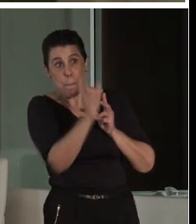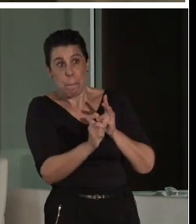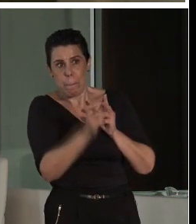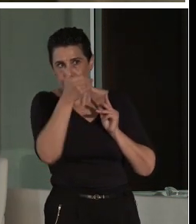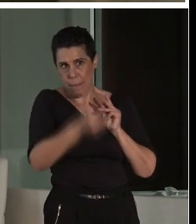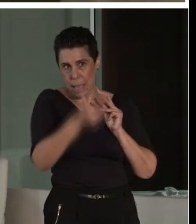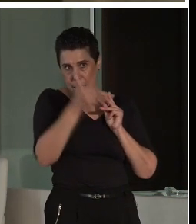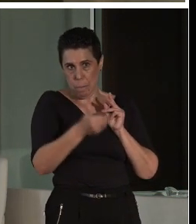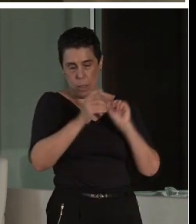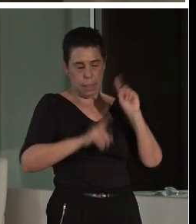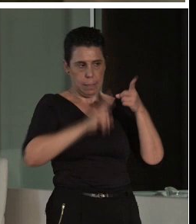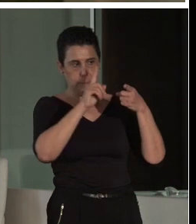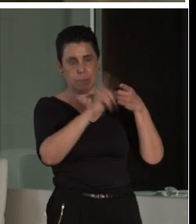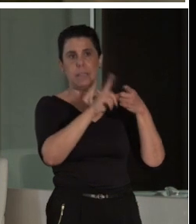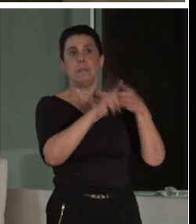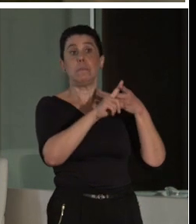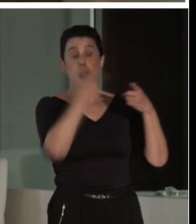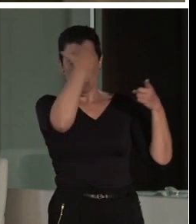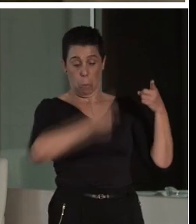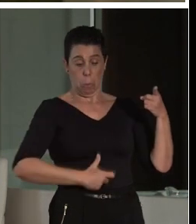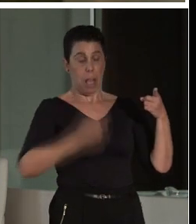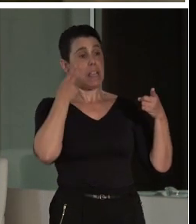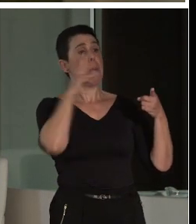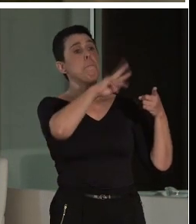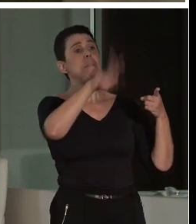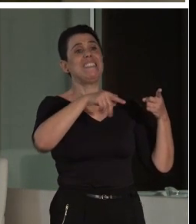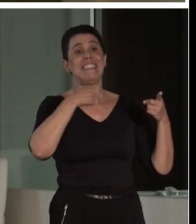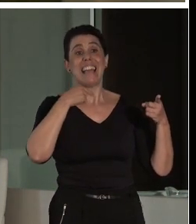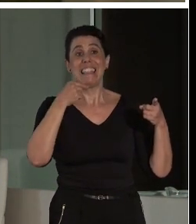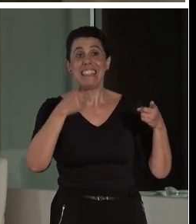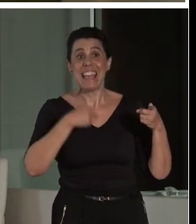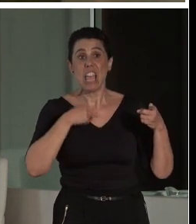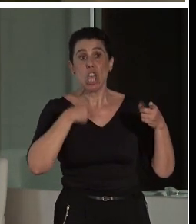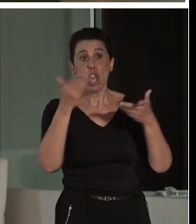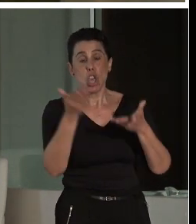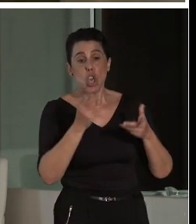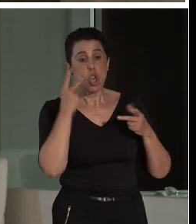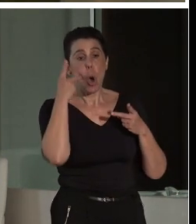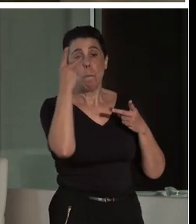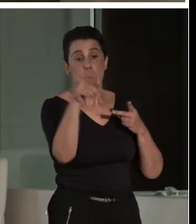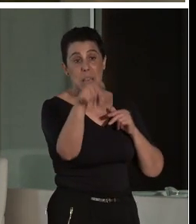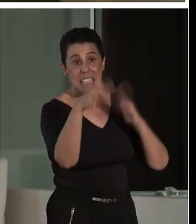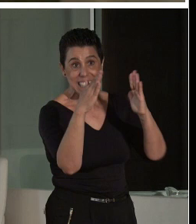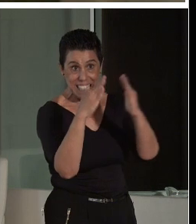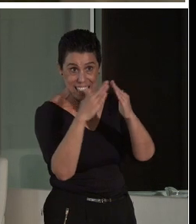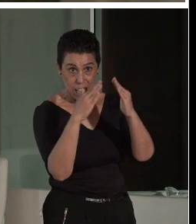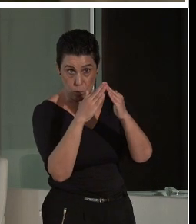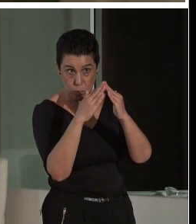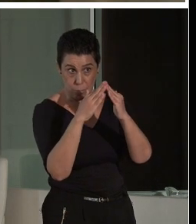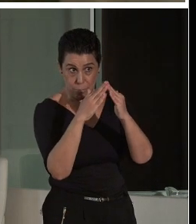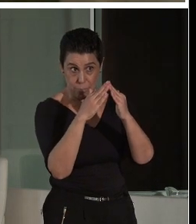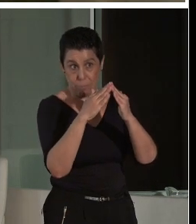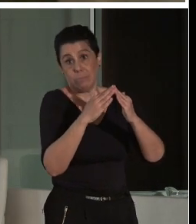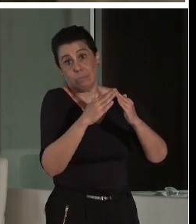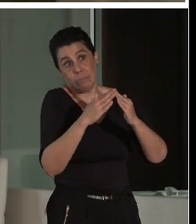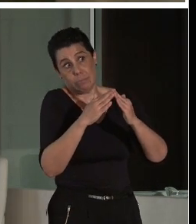el visitante. Yo voy de visita a tu casa y yo, dependiendo del conocimiento que tenga